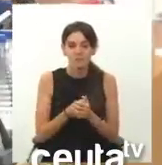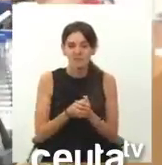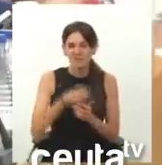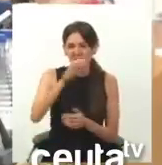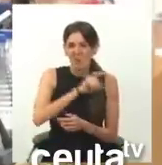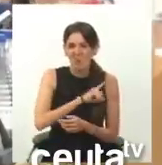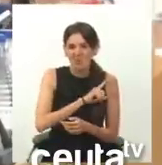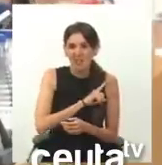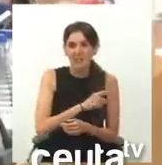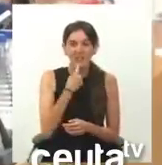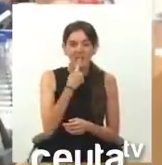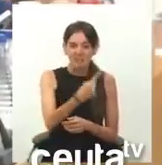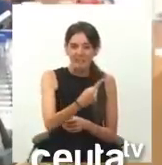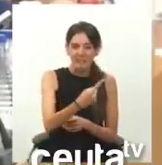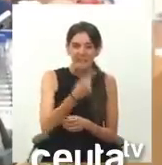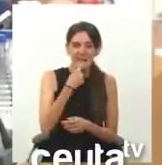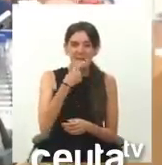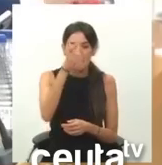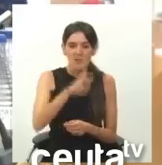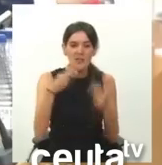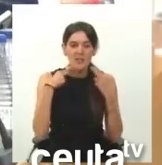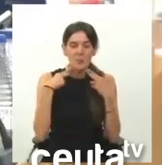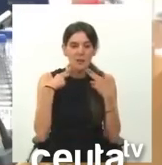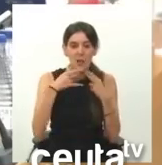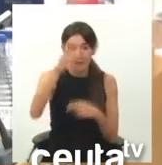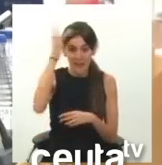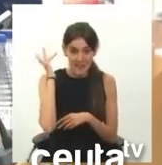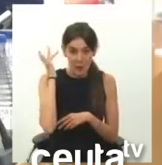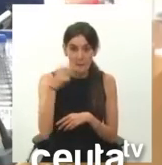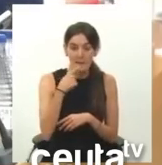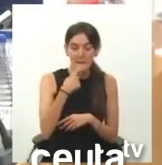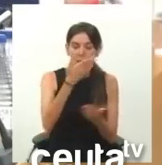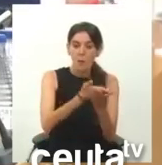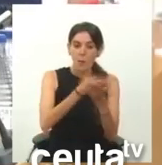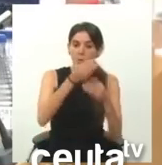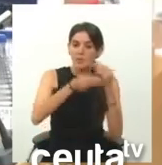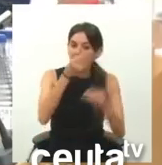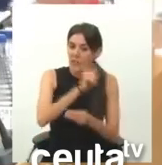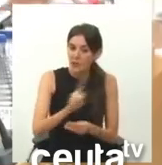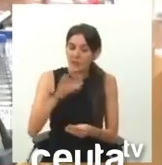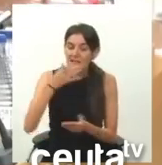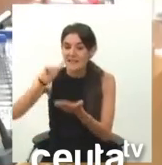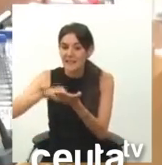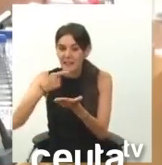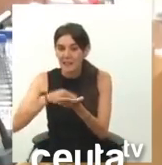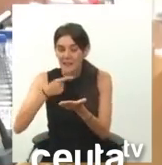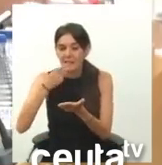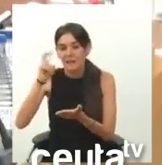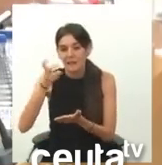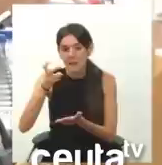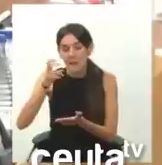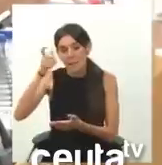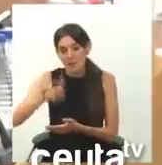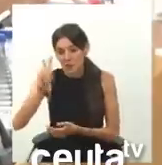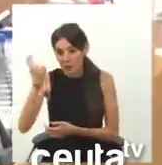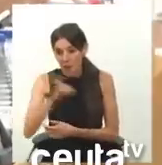usted ha afirmado que la diputada Teresa López no ha hecho esa propuesta, que es que la ha afirmado Macarena Lona. Mire, señora Amed,